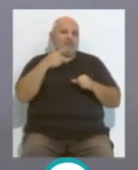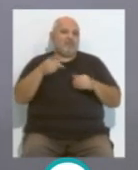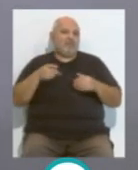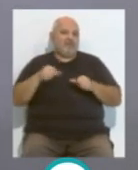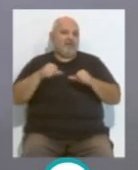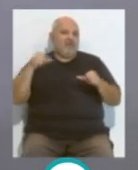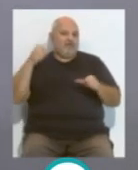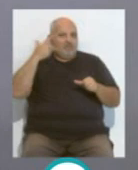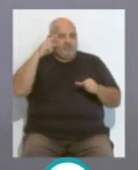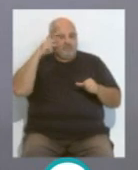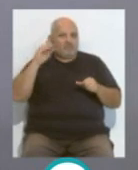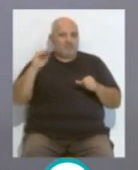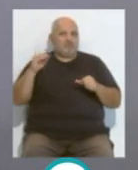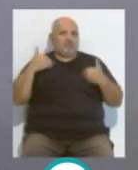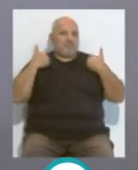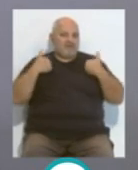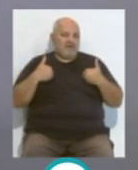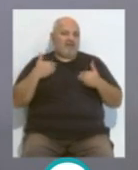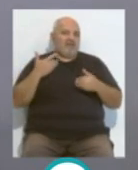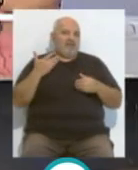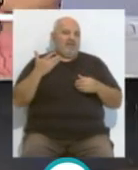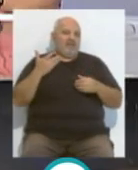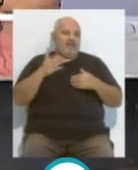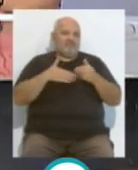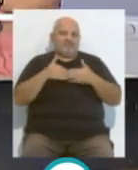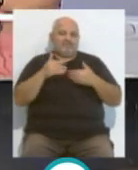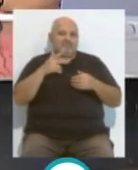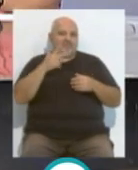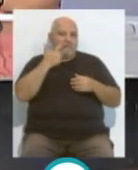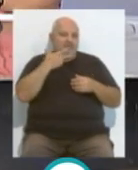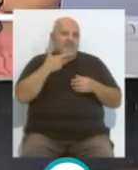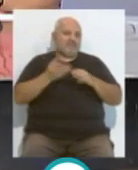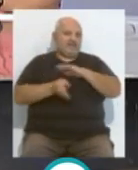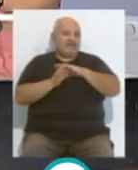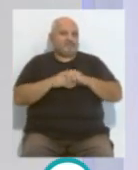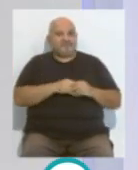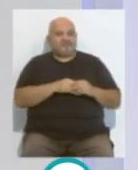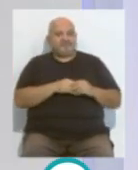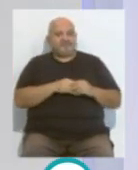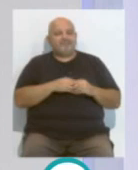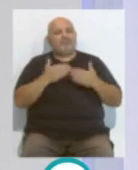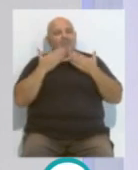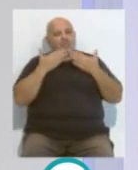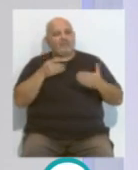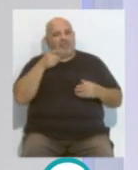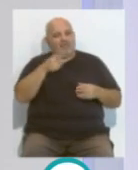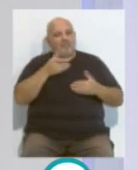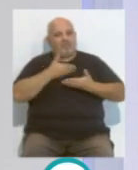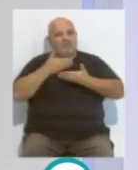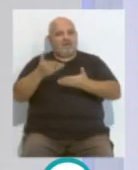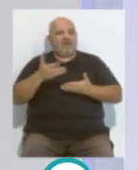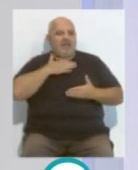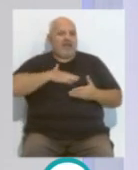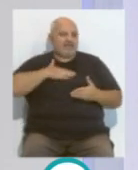trayectoria tu persona tu don de gente que eso es muy importante y a seguir así Pues nada te lo agradezco muchísimo la invitación